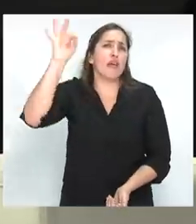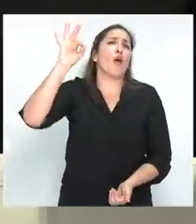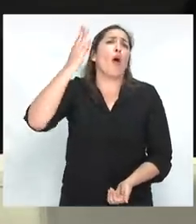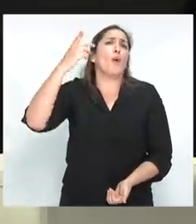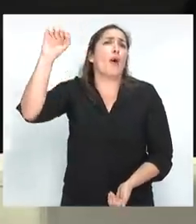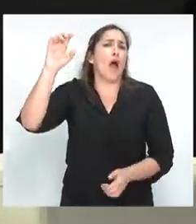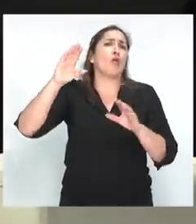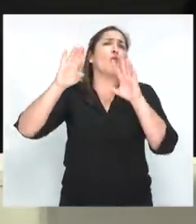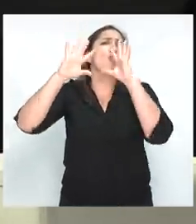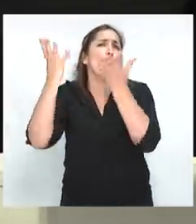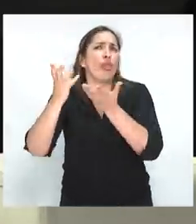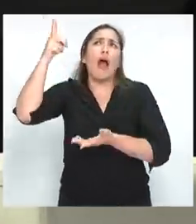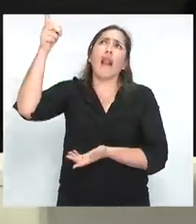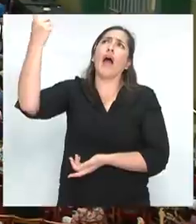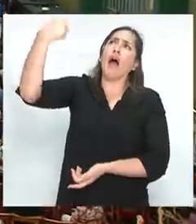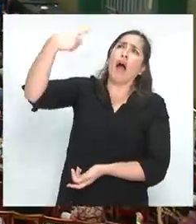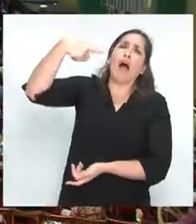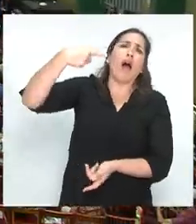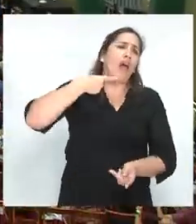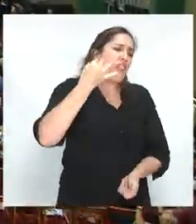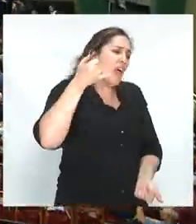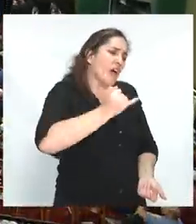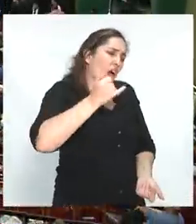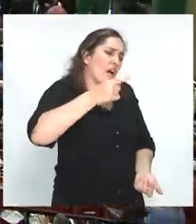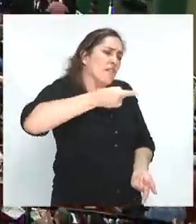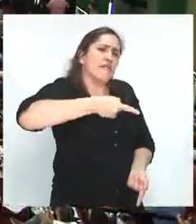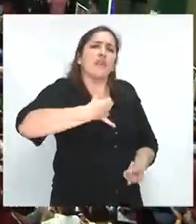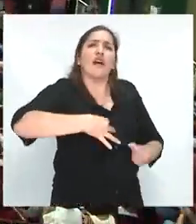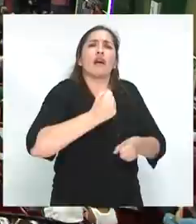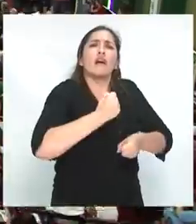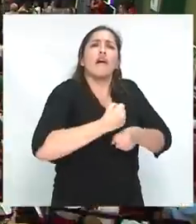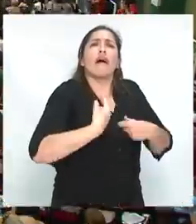Mundial, ni la Unión Europea nos tenga que decir lo que tengamos que hacer.